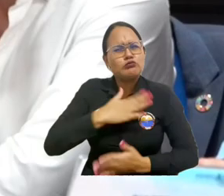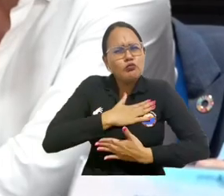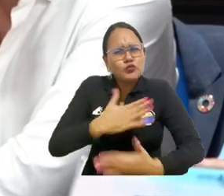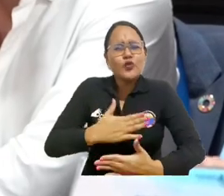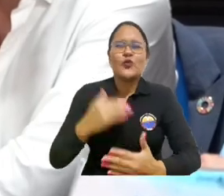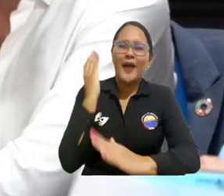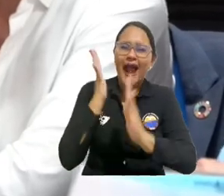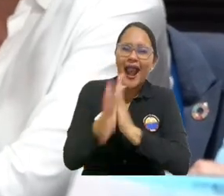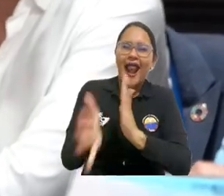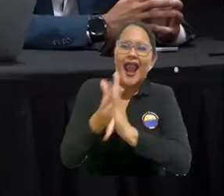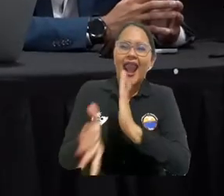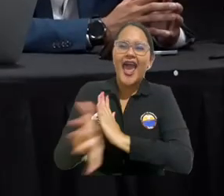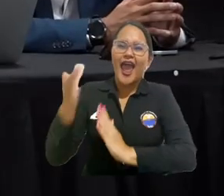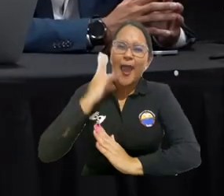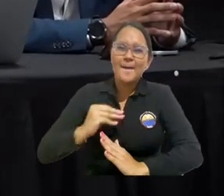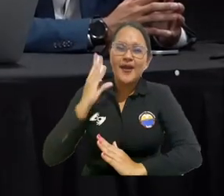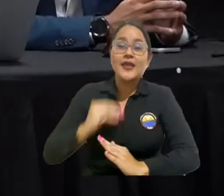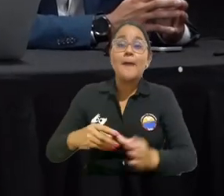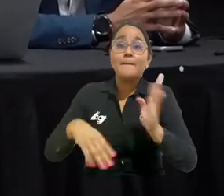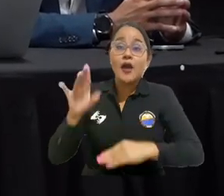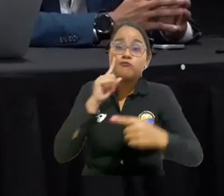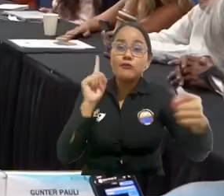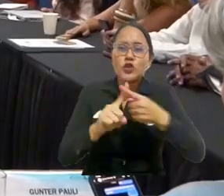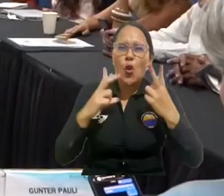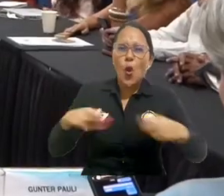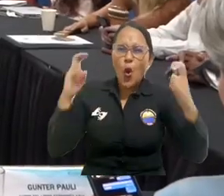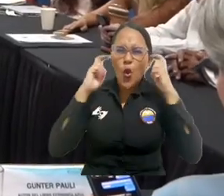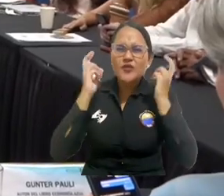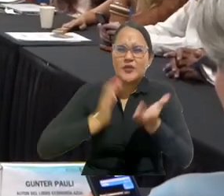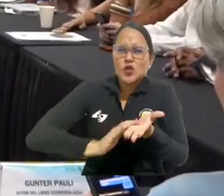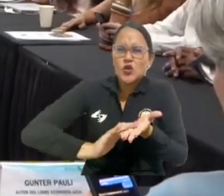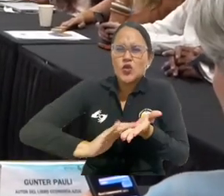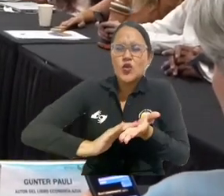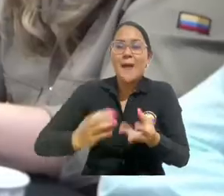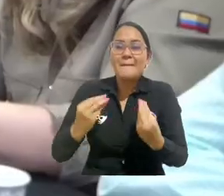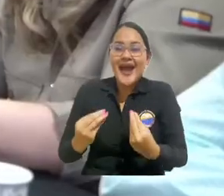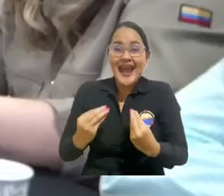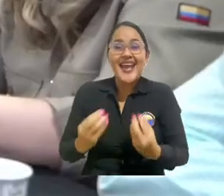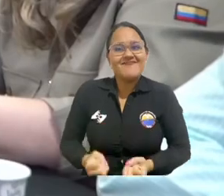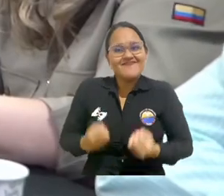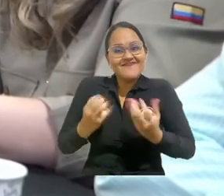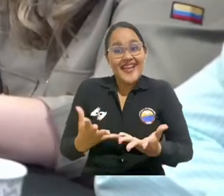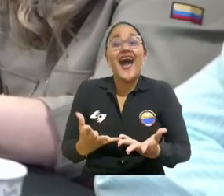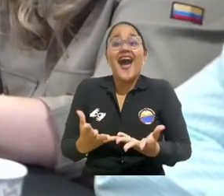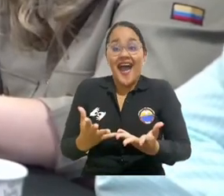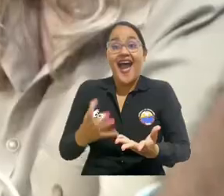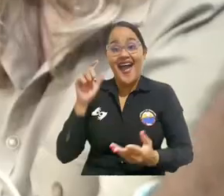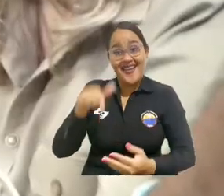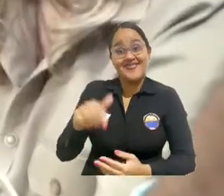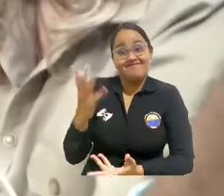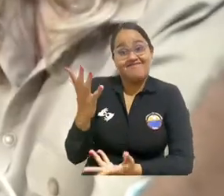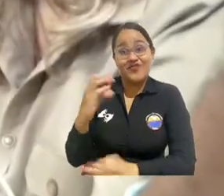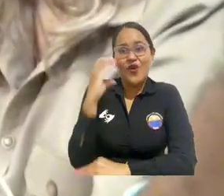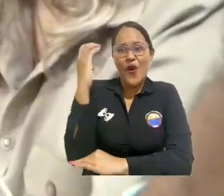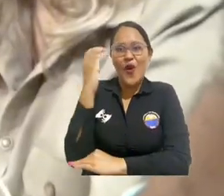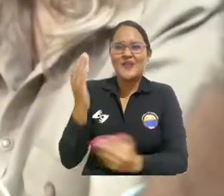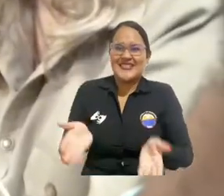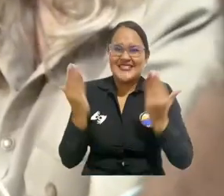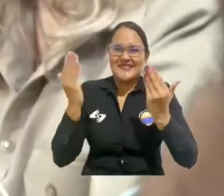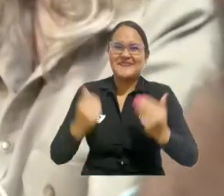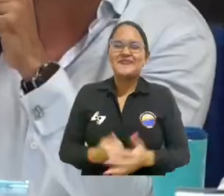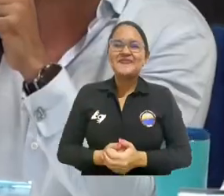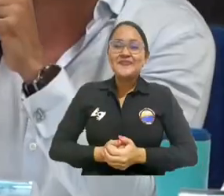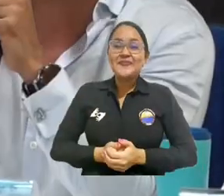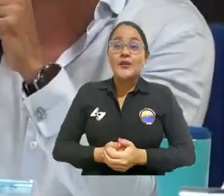que tenemos pero sobre todo también hacerlo desde la búsqueda de conocimientos y de soluciones que podamos aportar también desde aquí, desde Colombia, precisamente